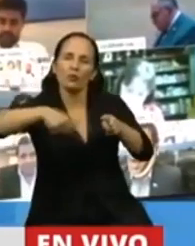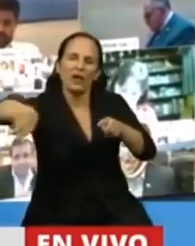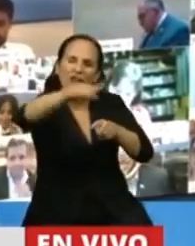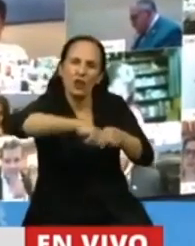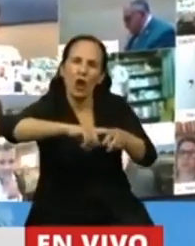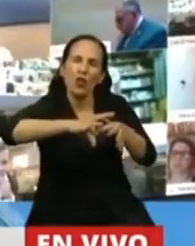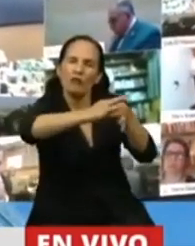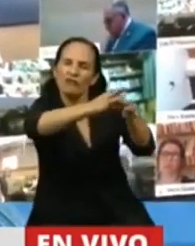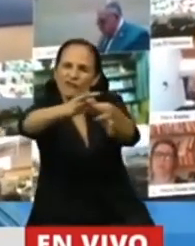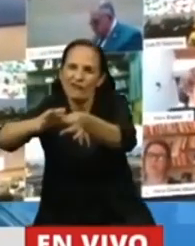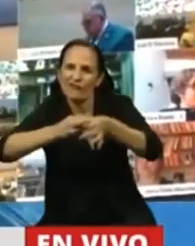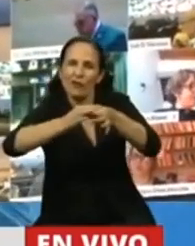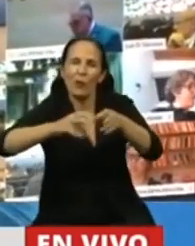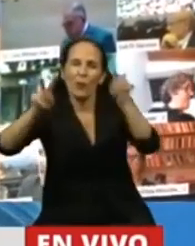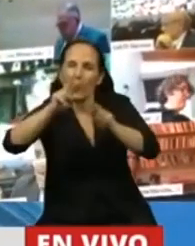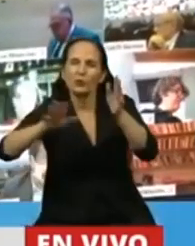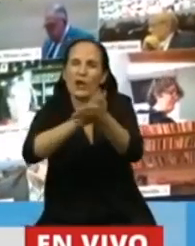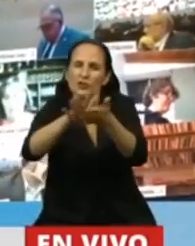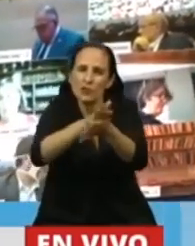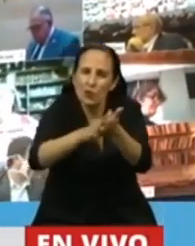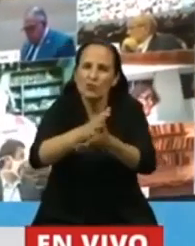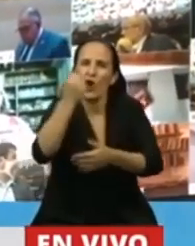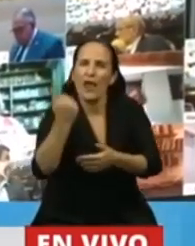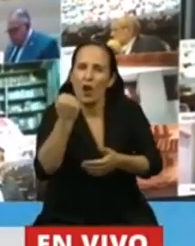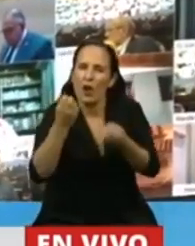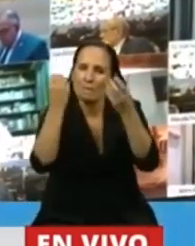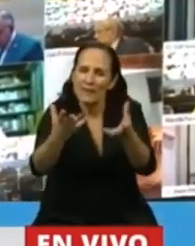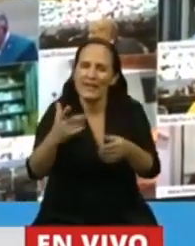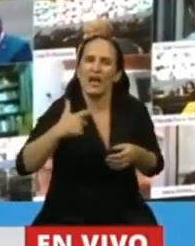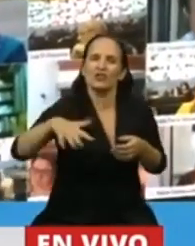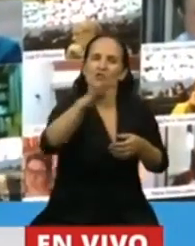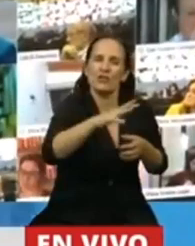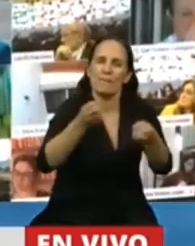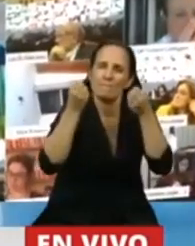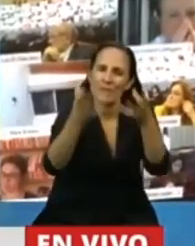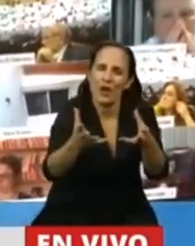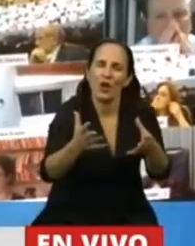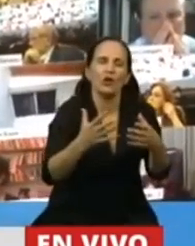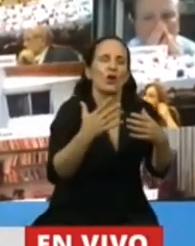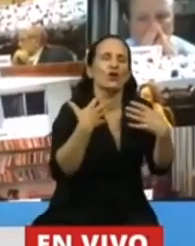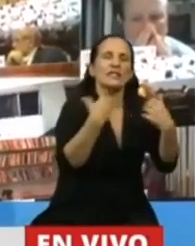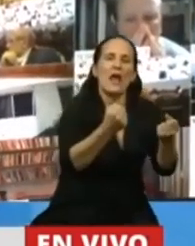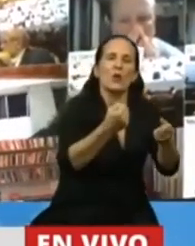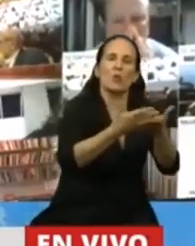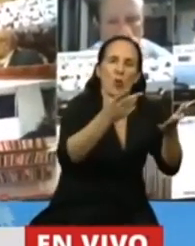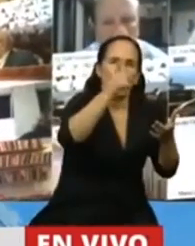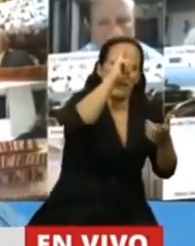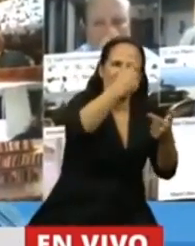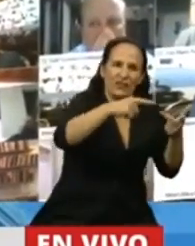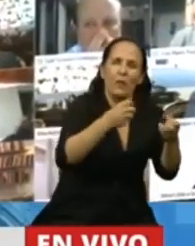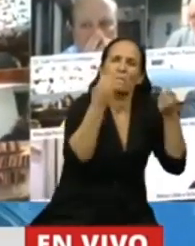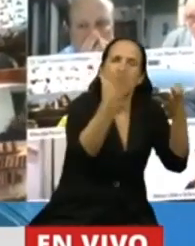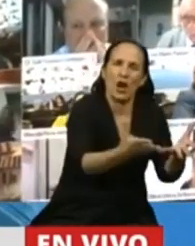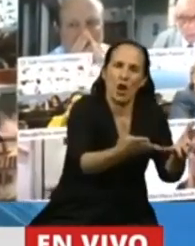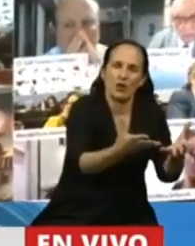un camino de salida en lo económico, en lo social, en el avance de la salud pública. Ahora, si el que